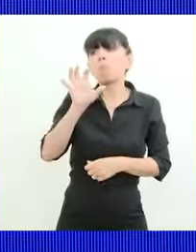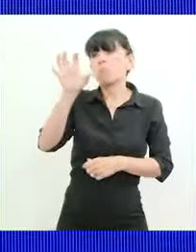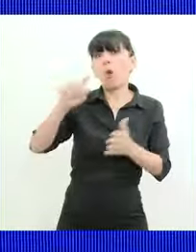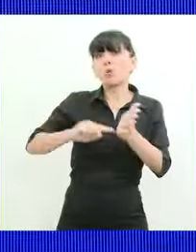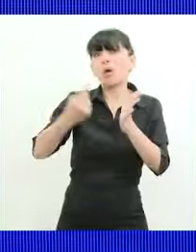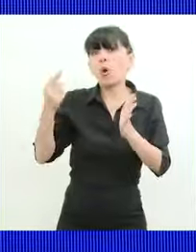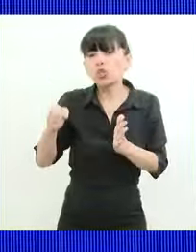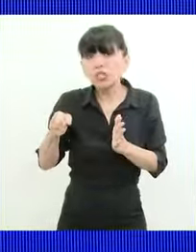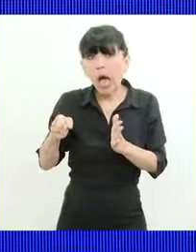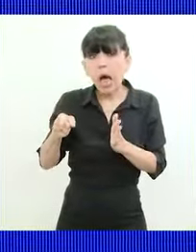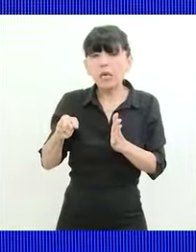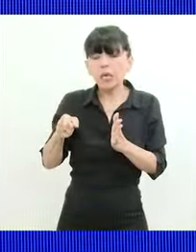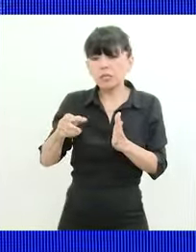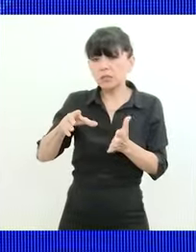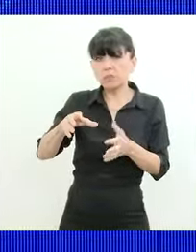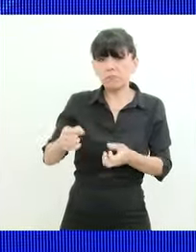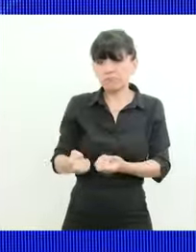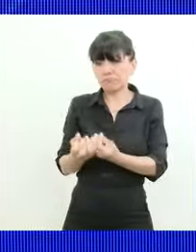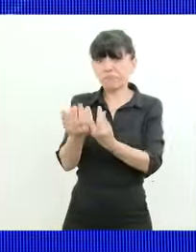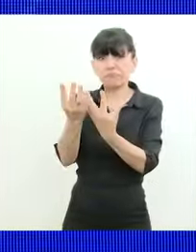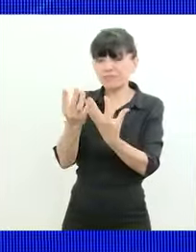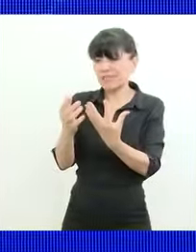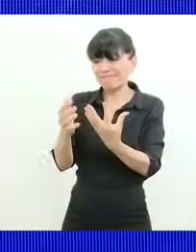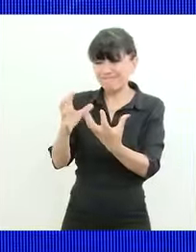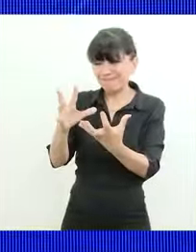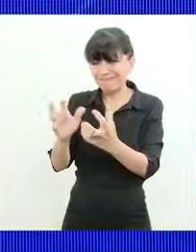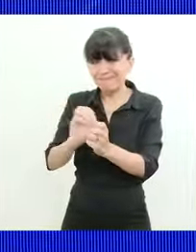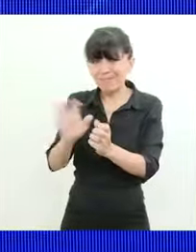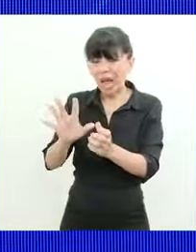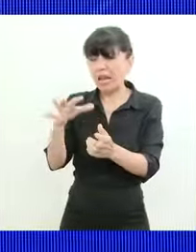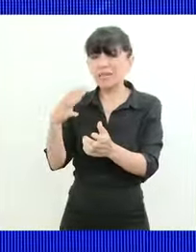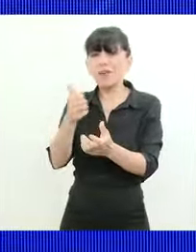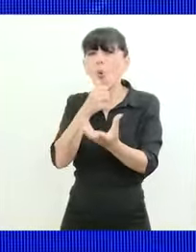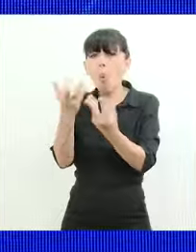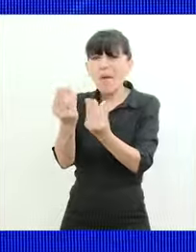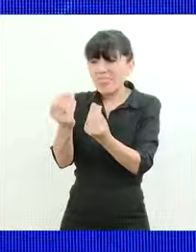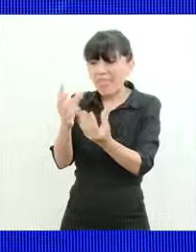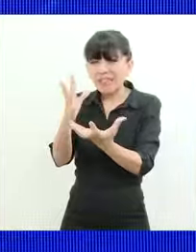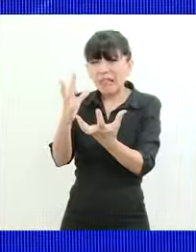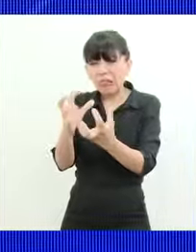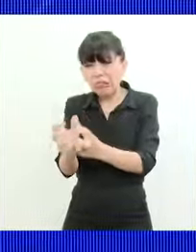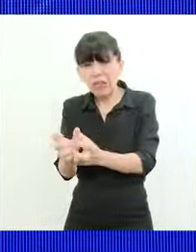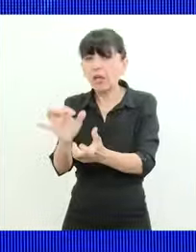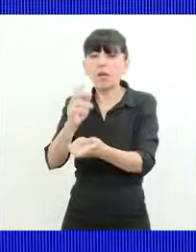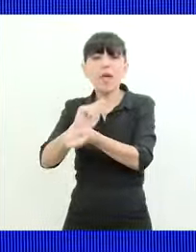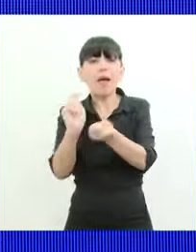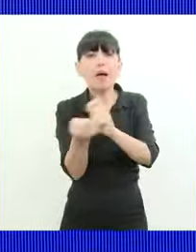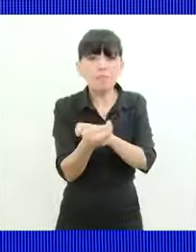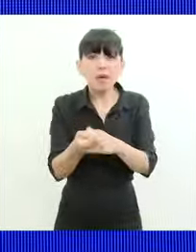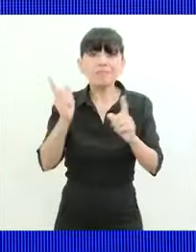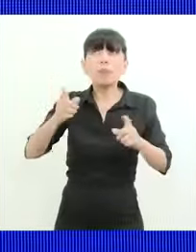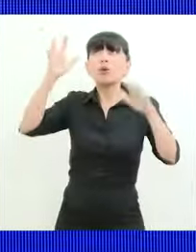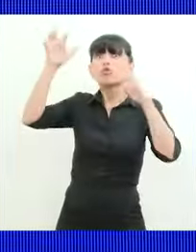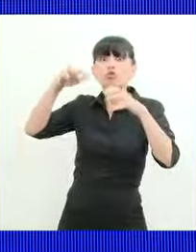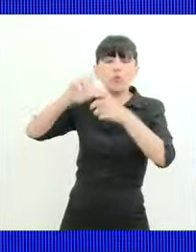que tuvieron que cambiar de cultivos por el cambio de humedades y de régimen de lluvias